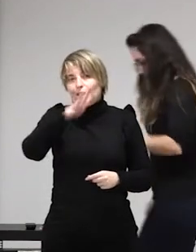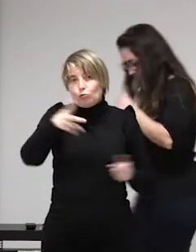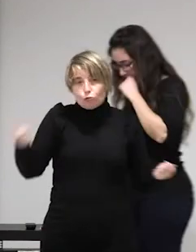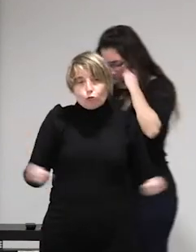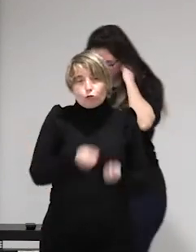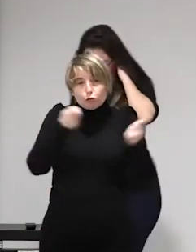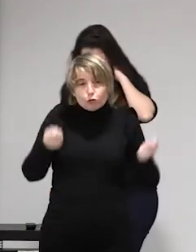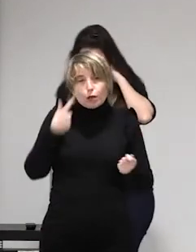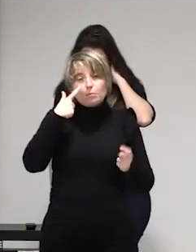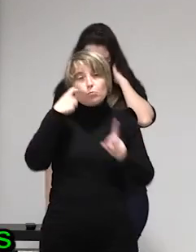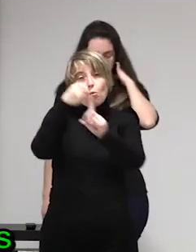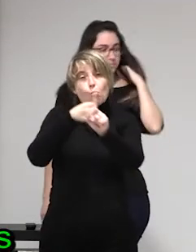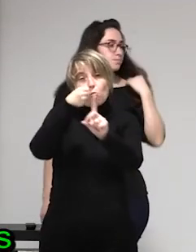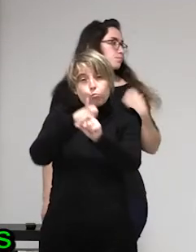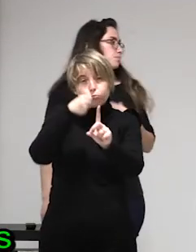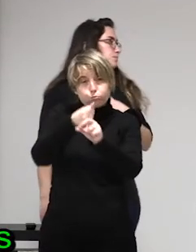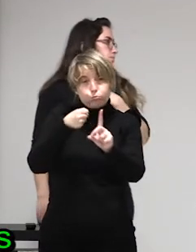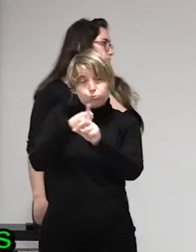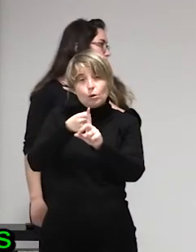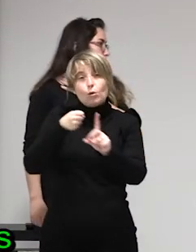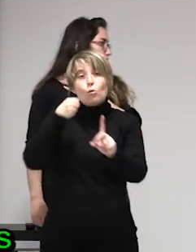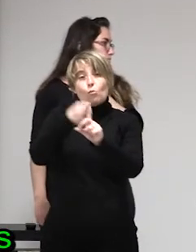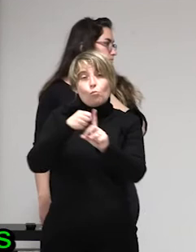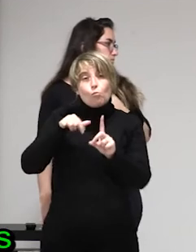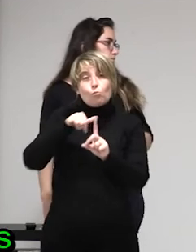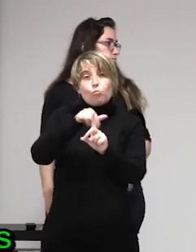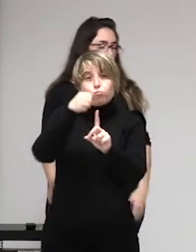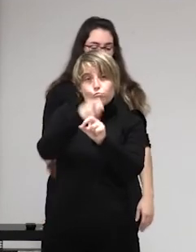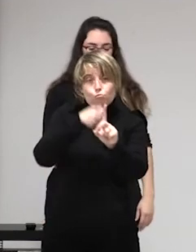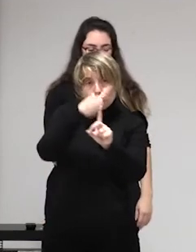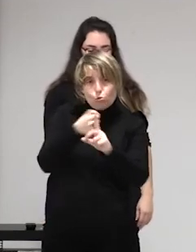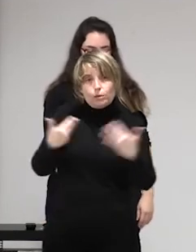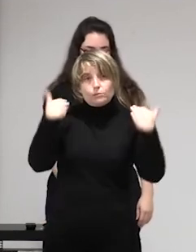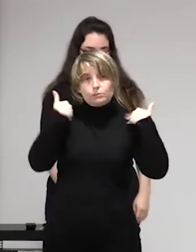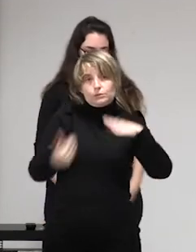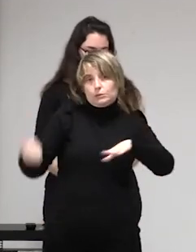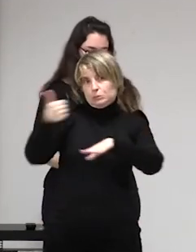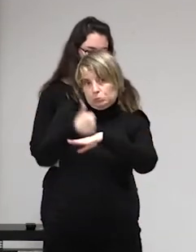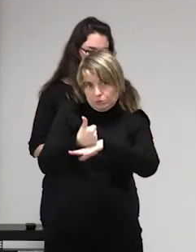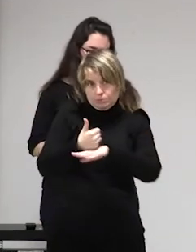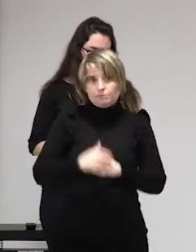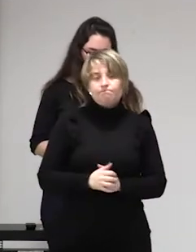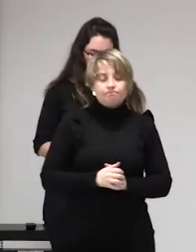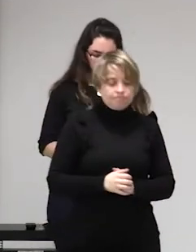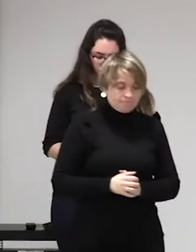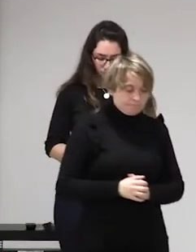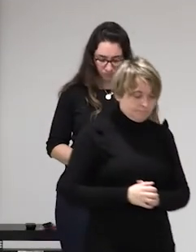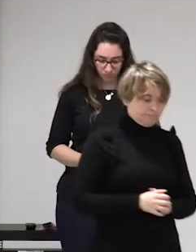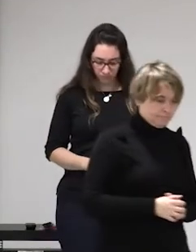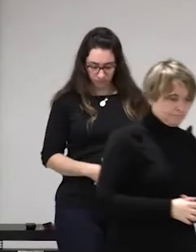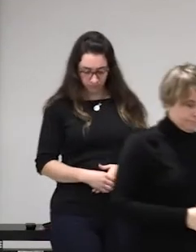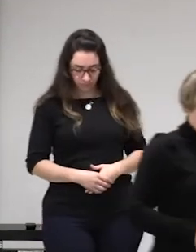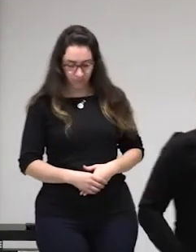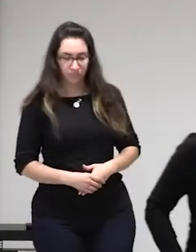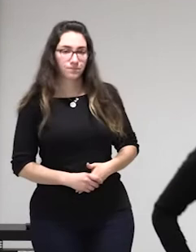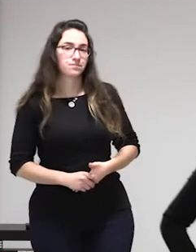condena no solo esto sino que Abraham recibió denuncias por parte de sus mismas trabajadoras sociales diciendo que